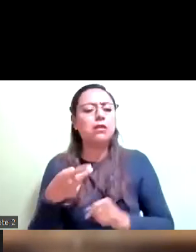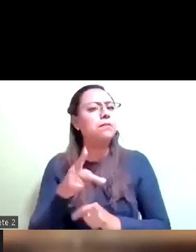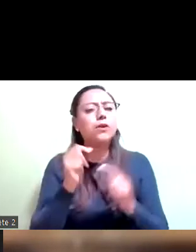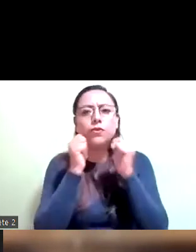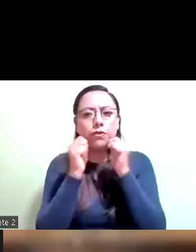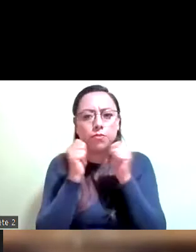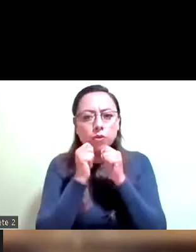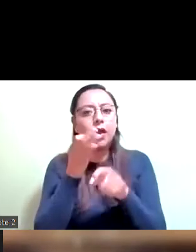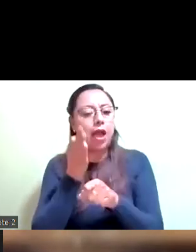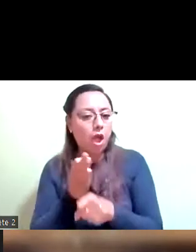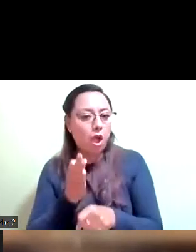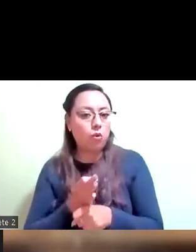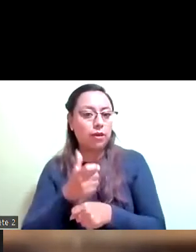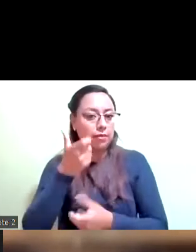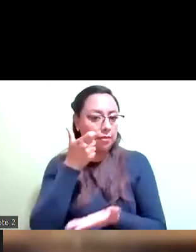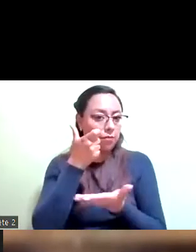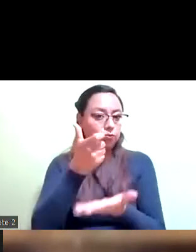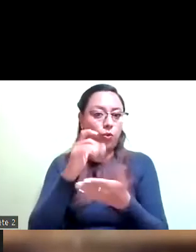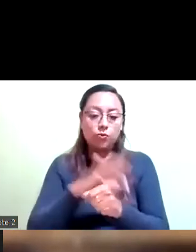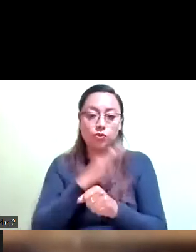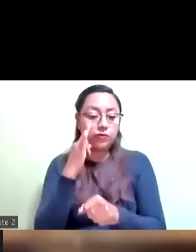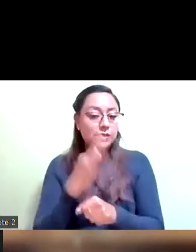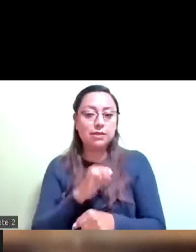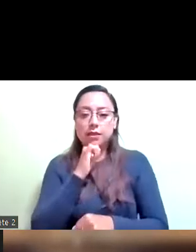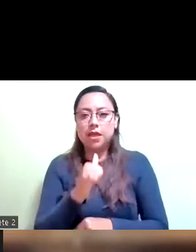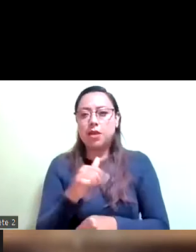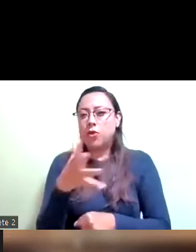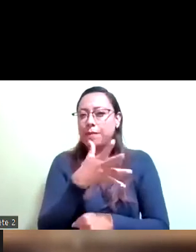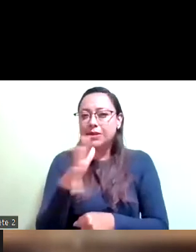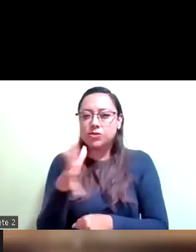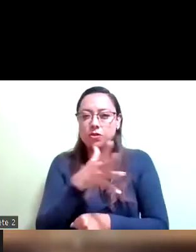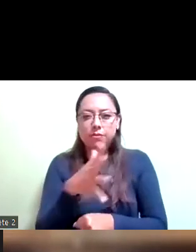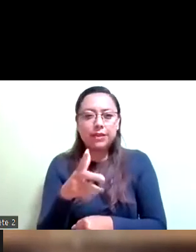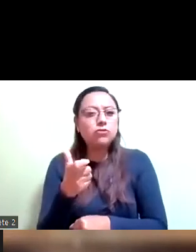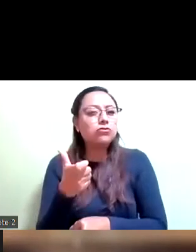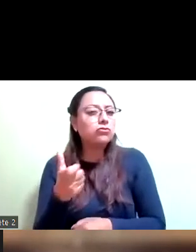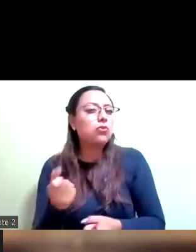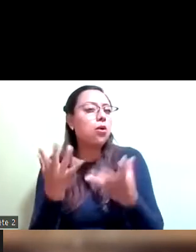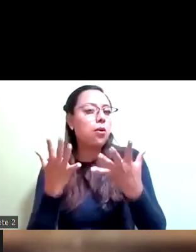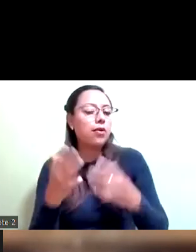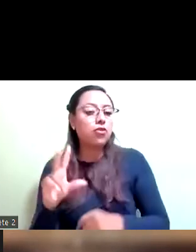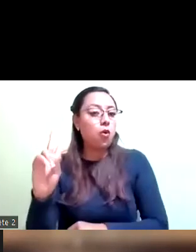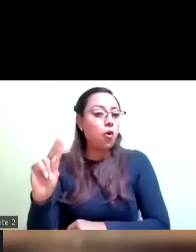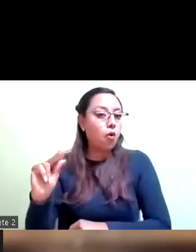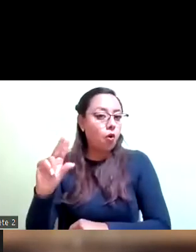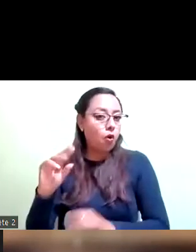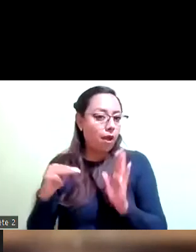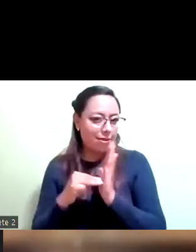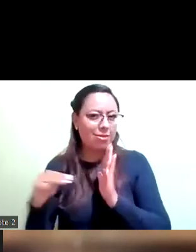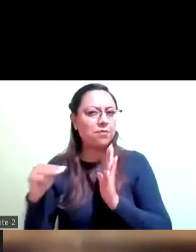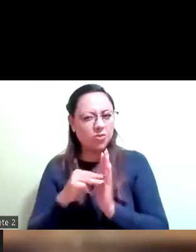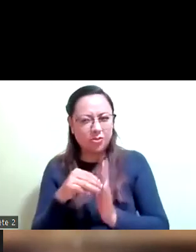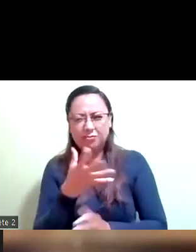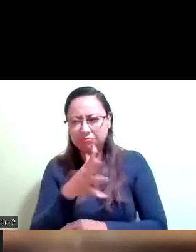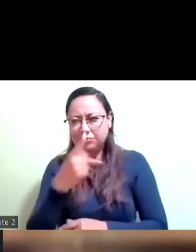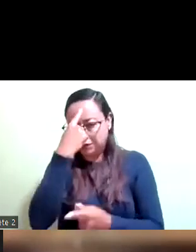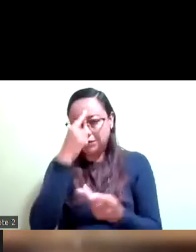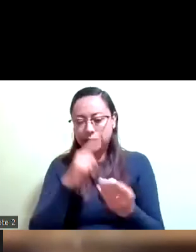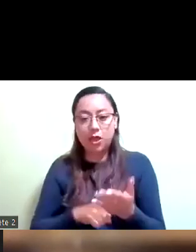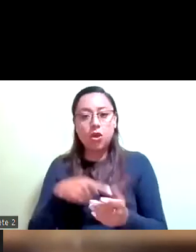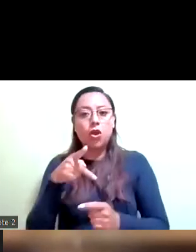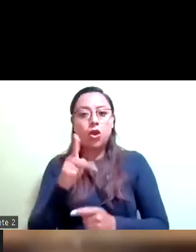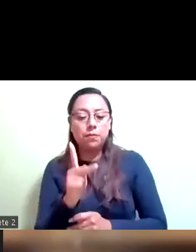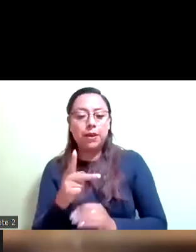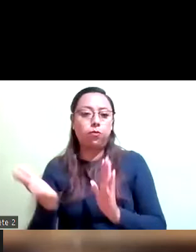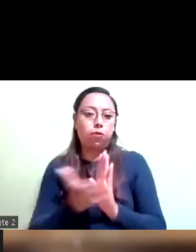suficiente la rehabilitación sale aproximadamente en un costo de 80 millones me parece y la reconstrucción 260